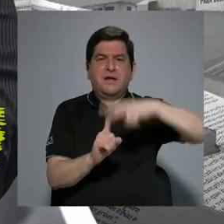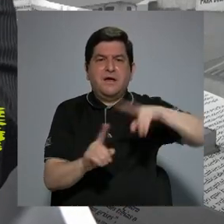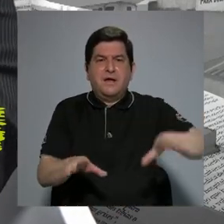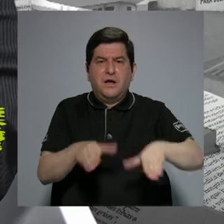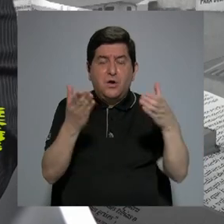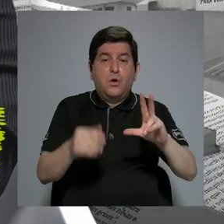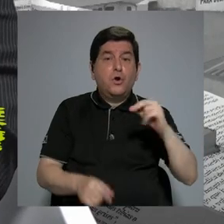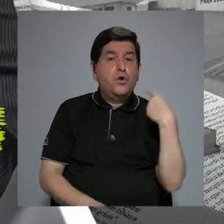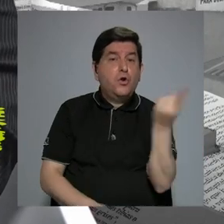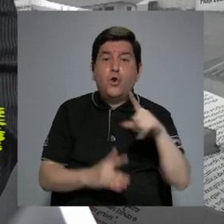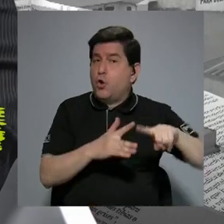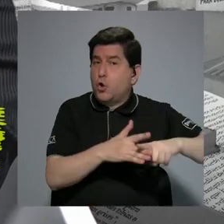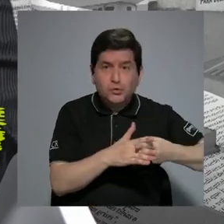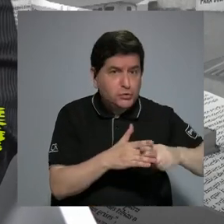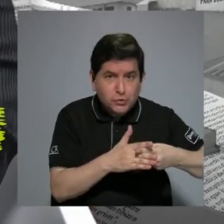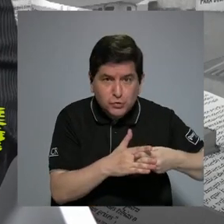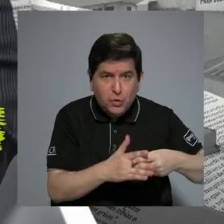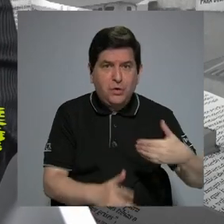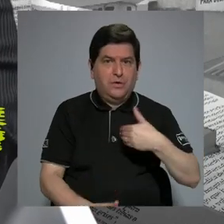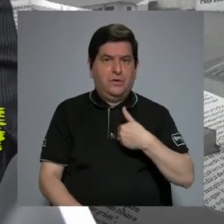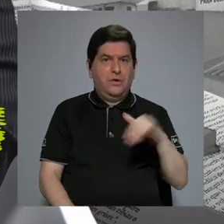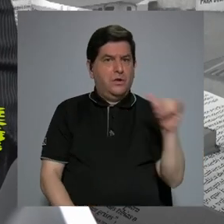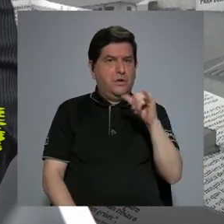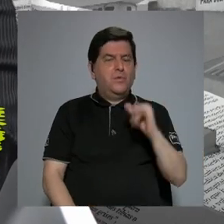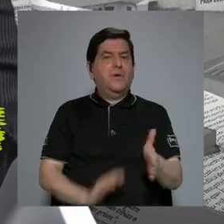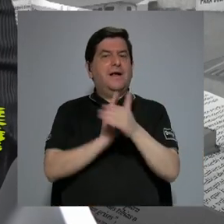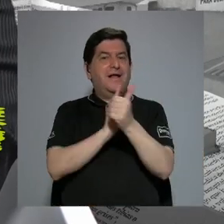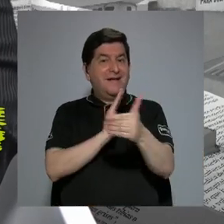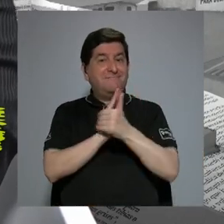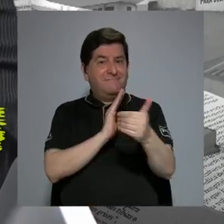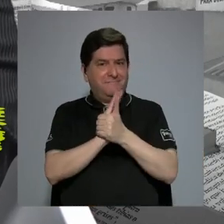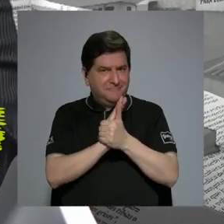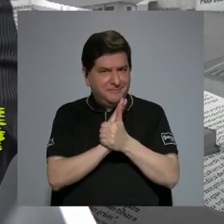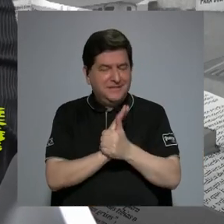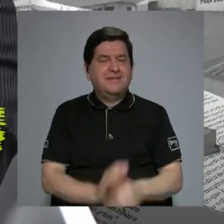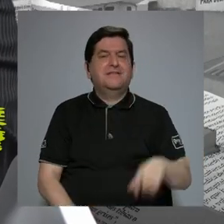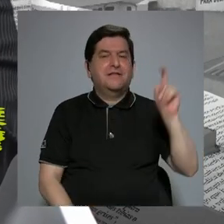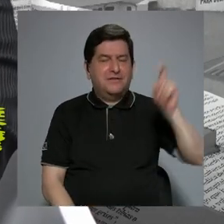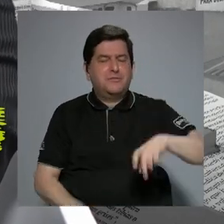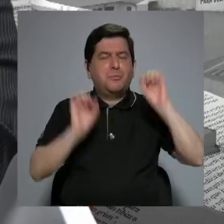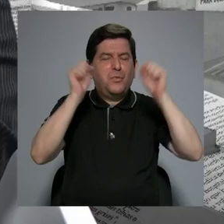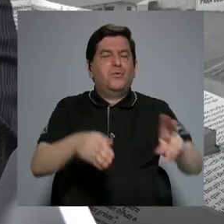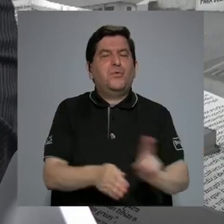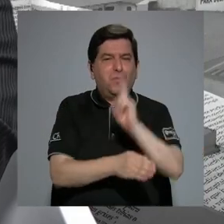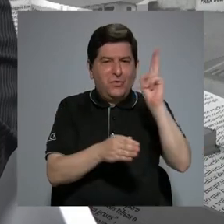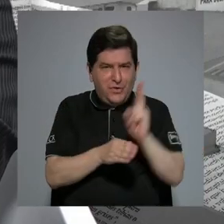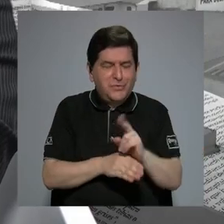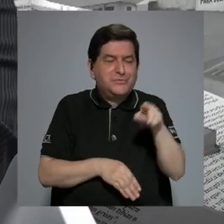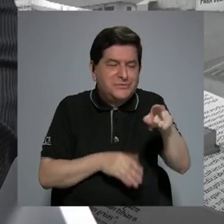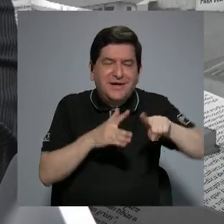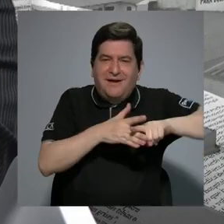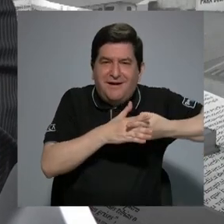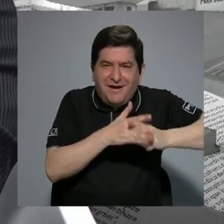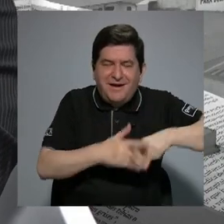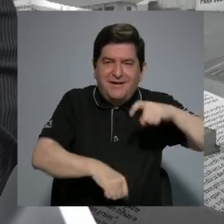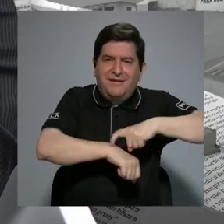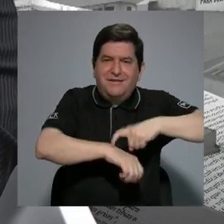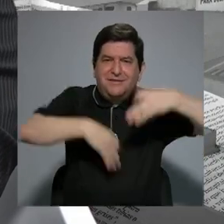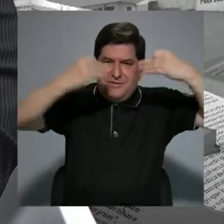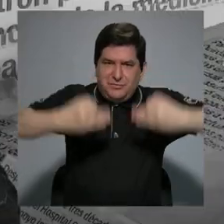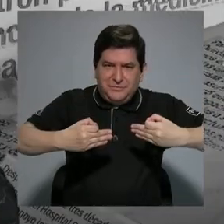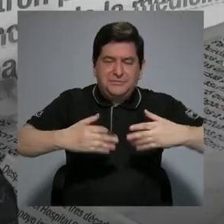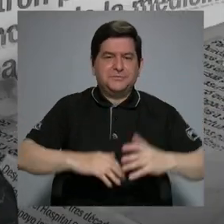contar con el instrumento, sino también con la competencia y con la habilidad para poder utilizar este instrumento en la toma de